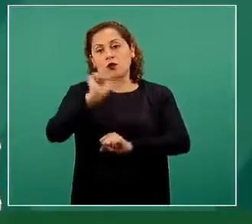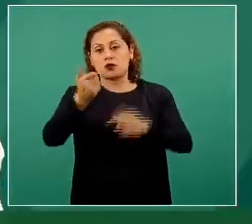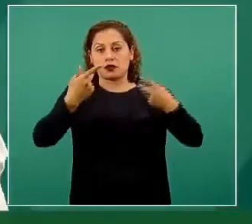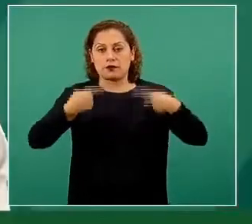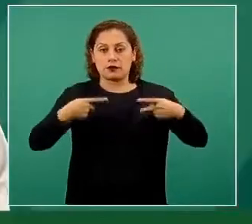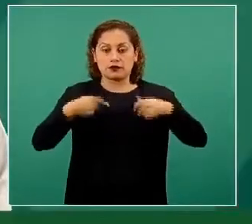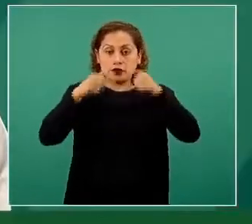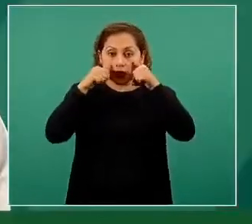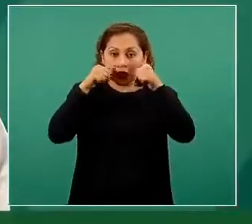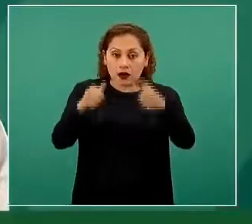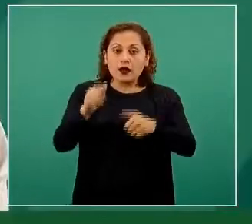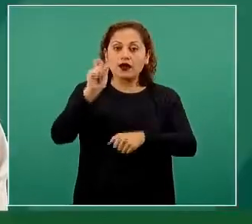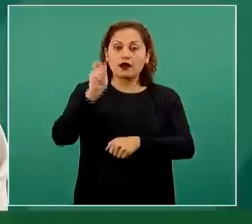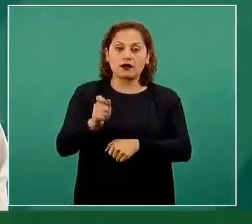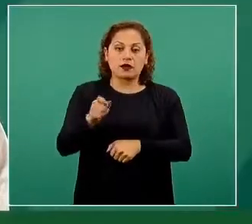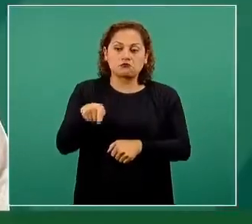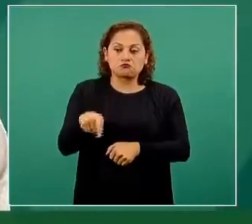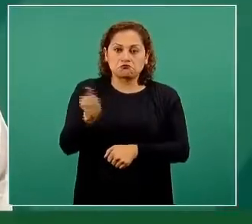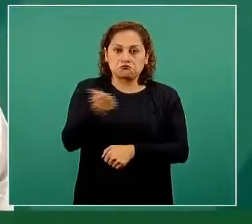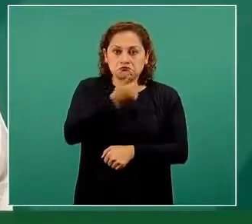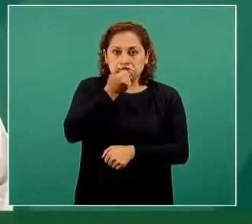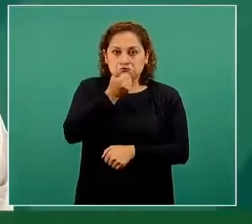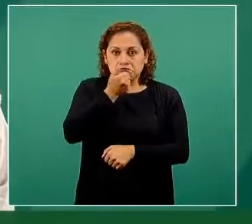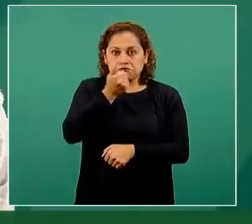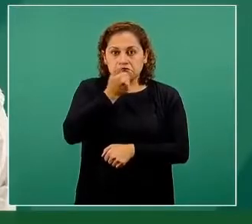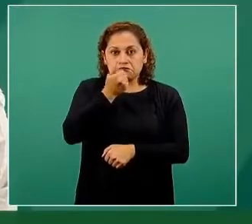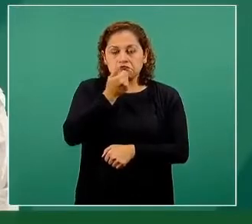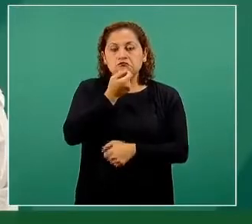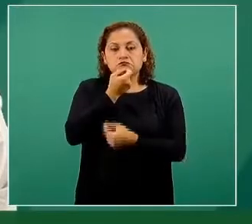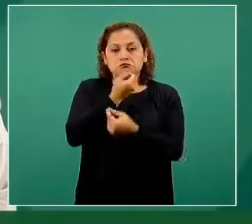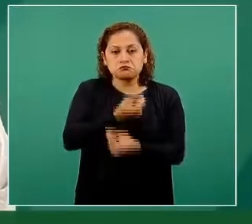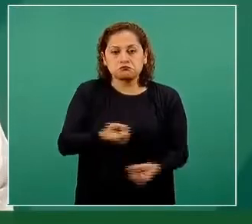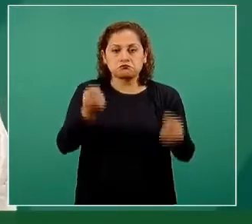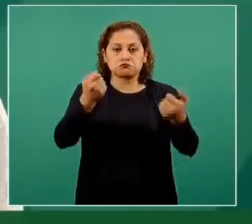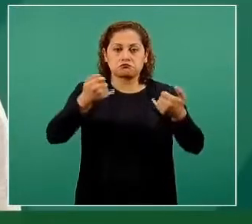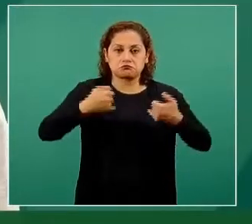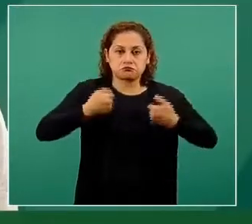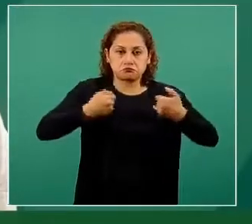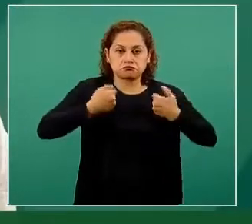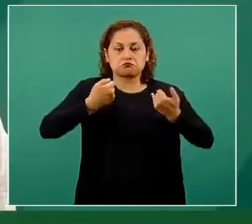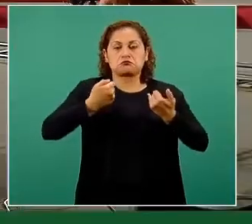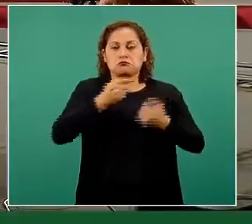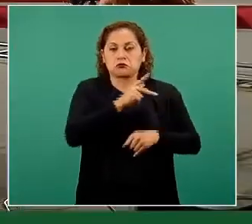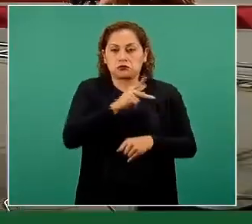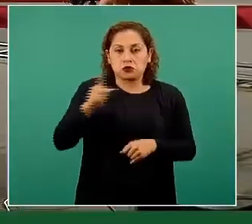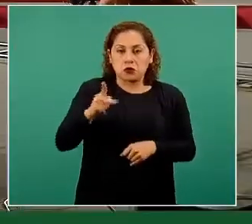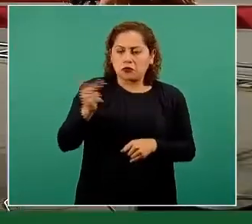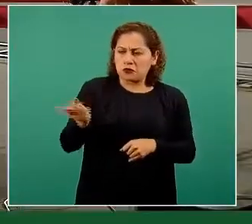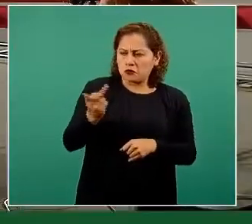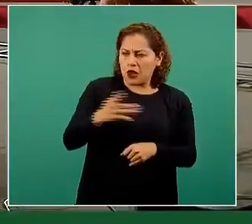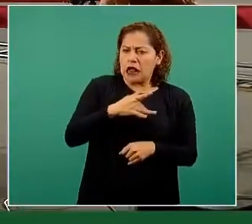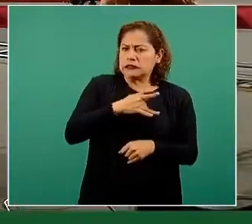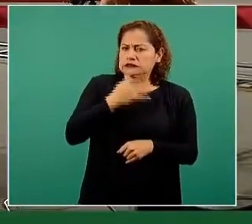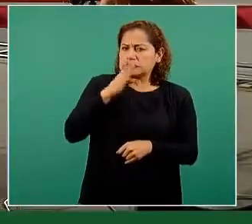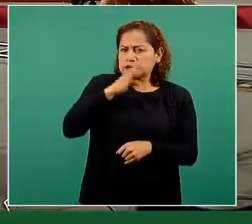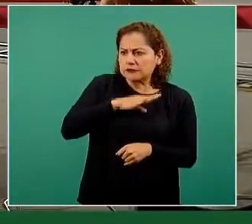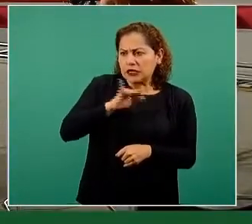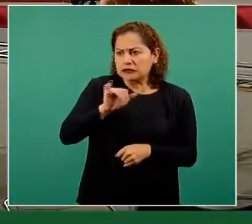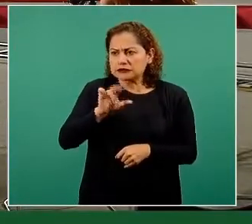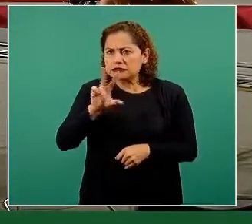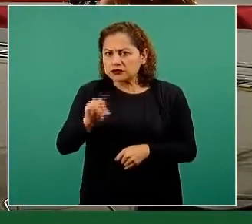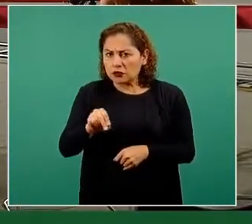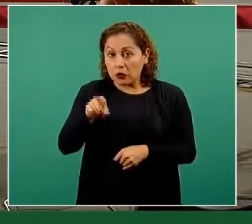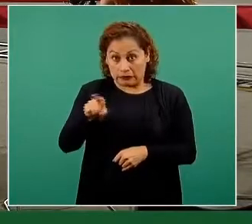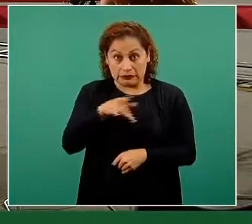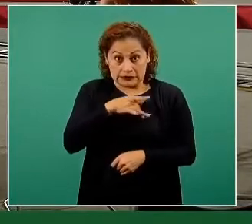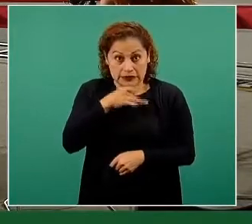preguntar a quienes van a la escuela, niñas, niños, jóvenes, si tienen unos síntomas y en caso de que los tengan, no